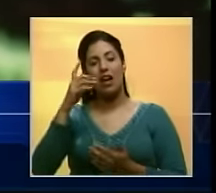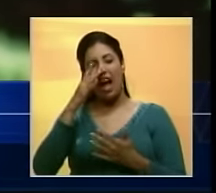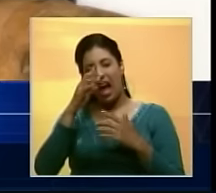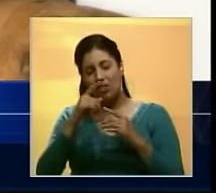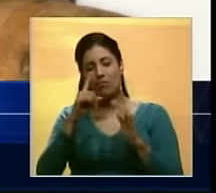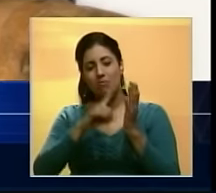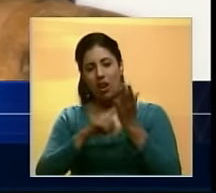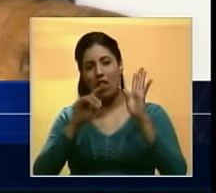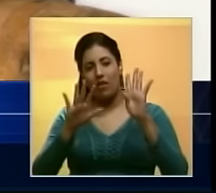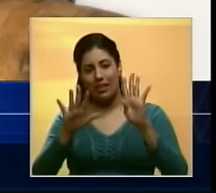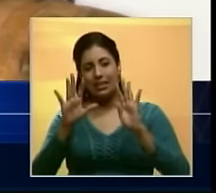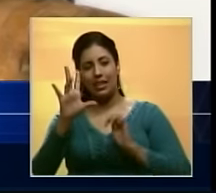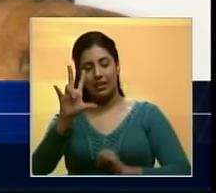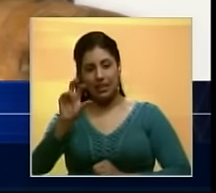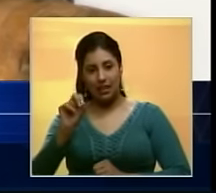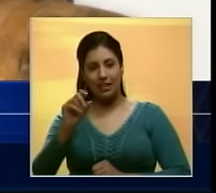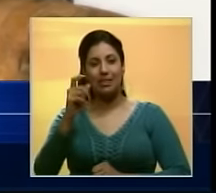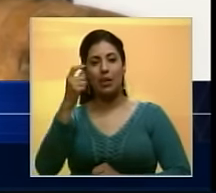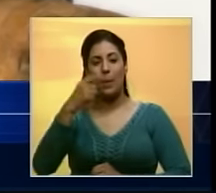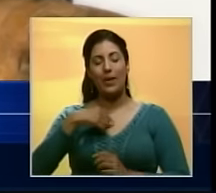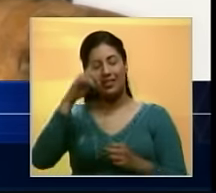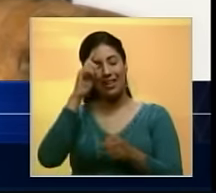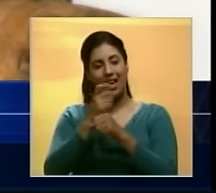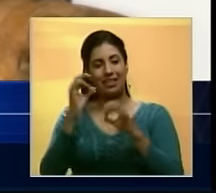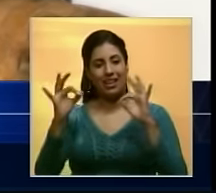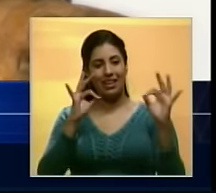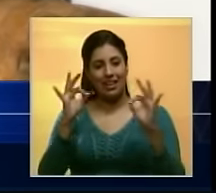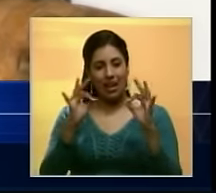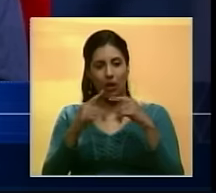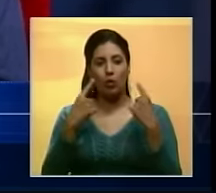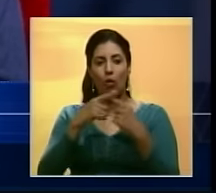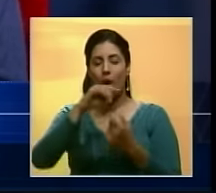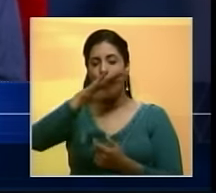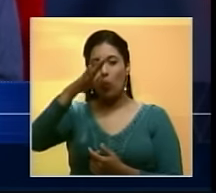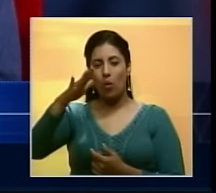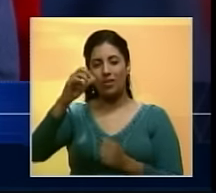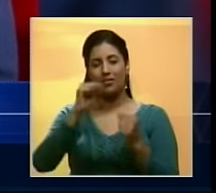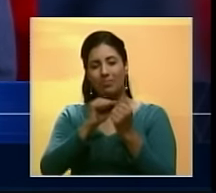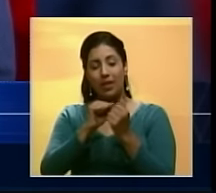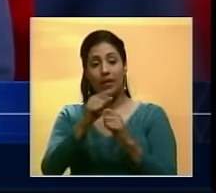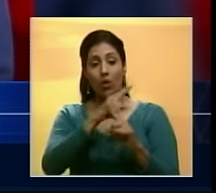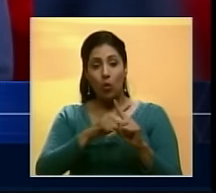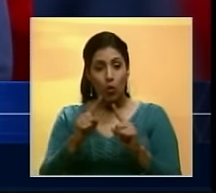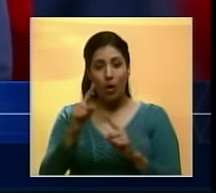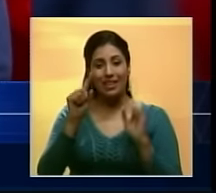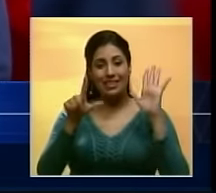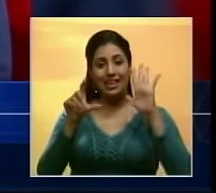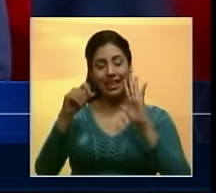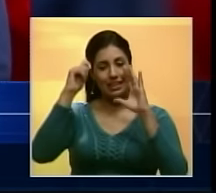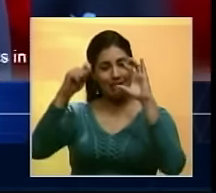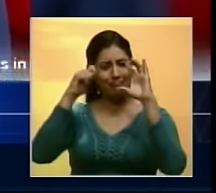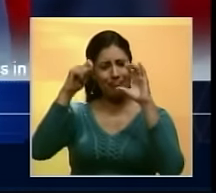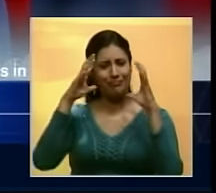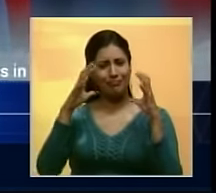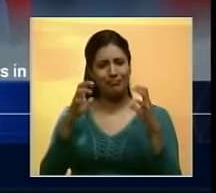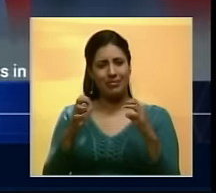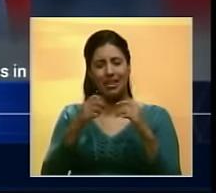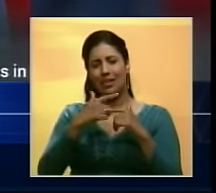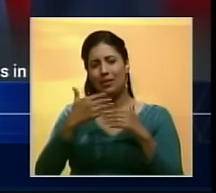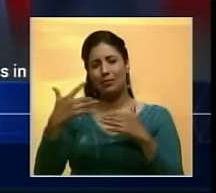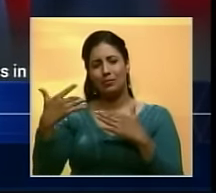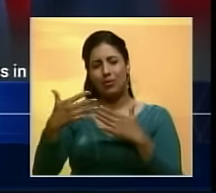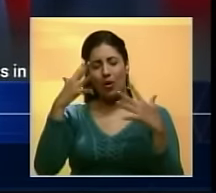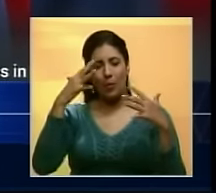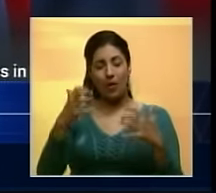de los años 1930 por su papel en el film El Muelle de las Brumas Grabó unas 70 películas en su extensa